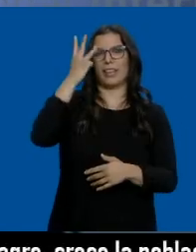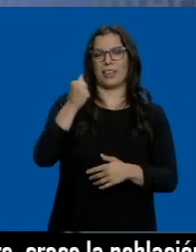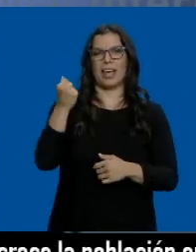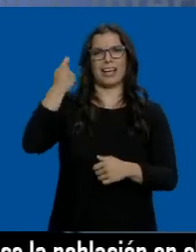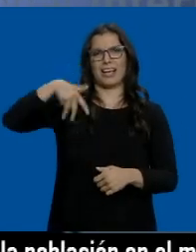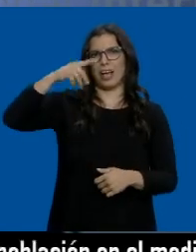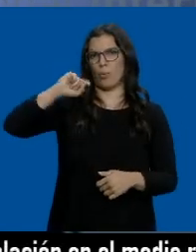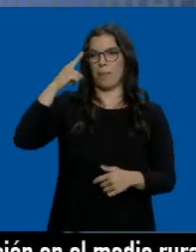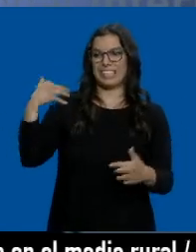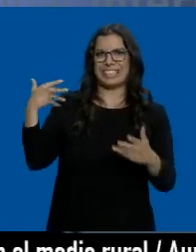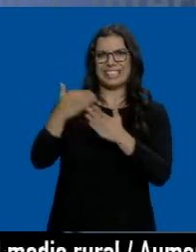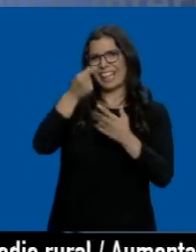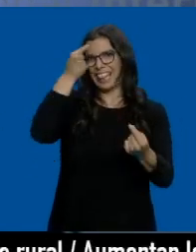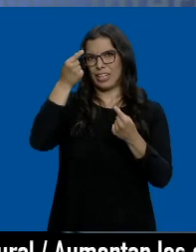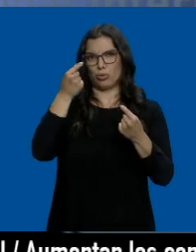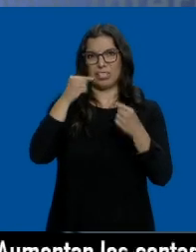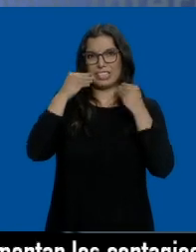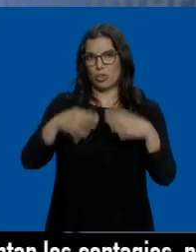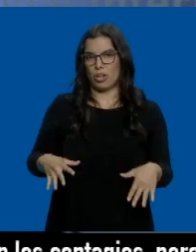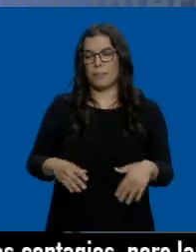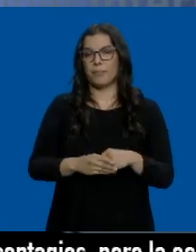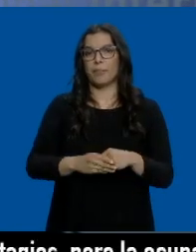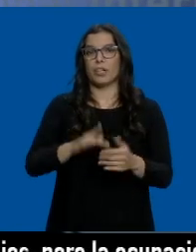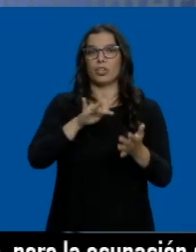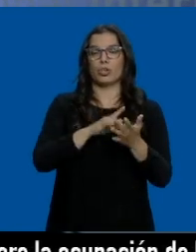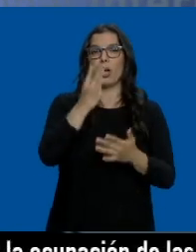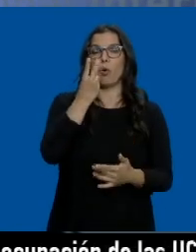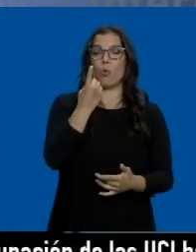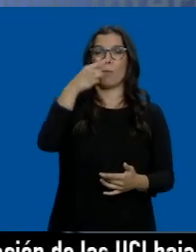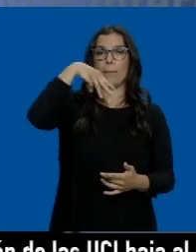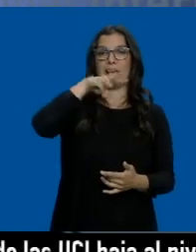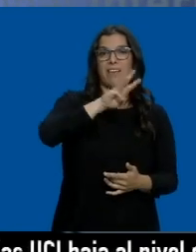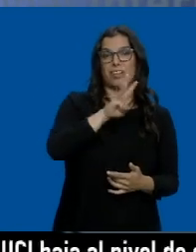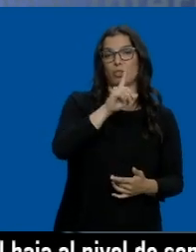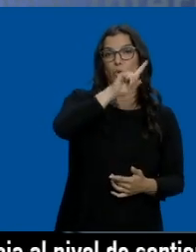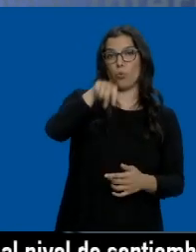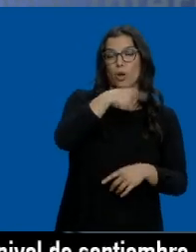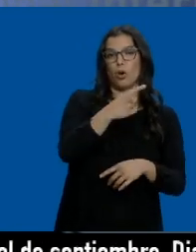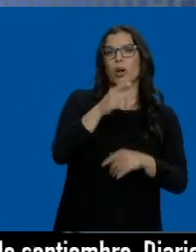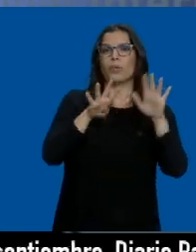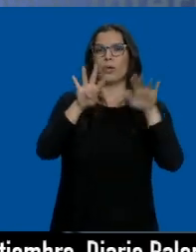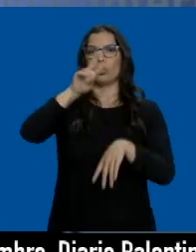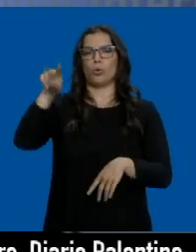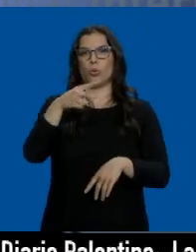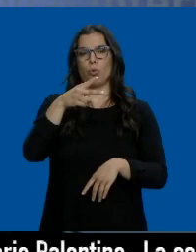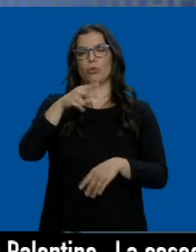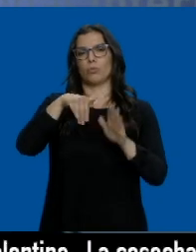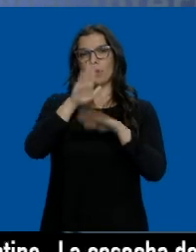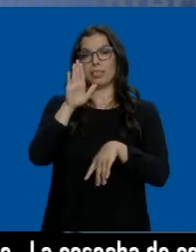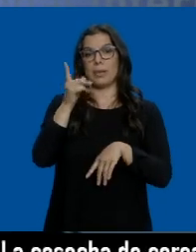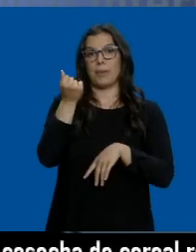que se recogen los datos. Más de 94 euros por megavatio hora. Por cierto, el precio de hoy se suma a la lista